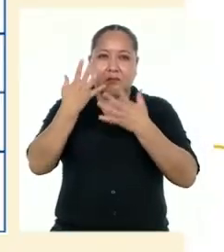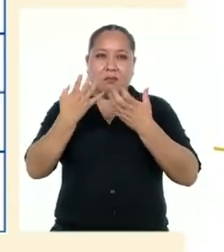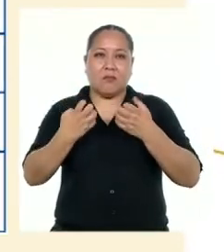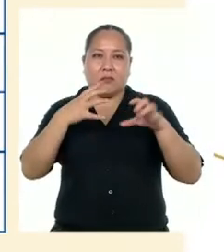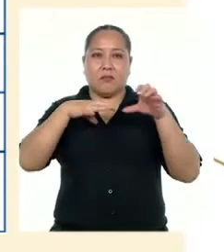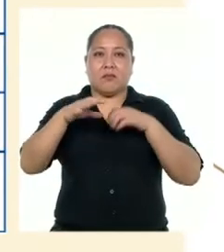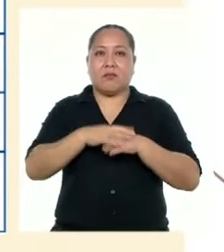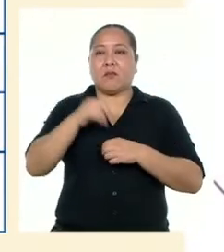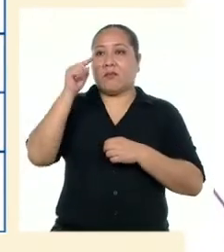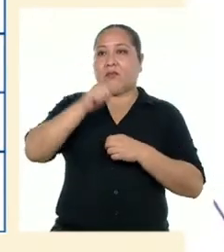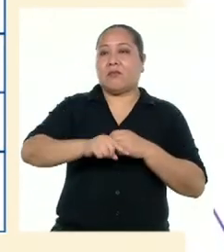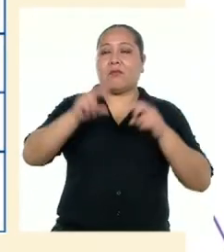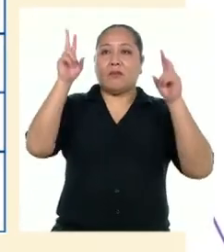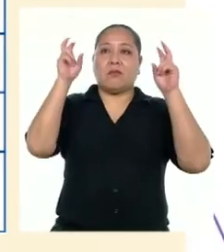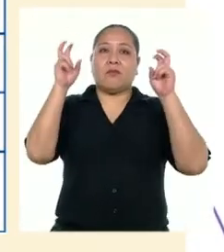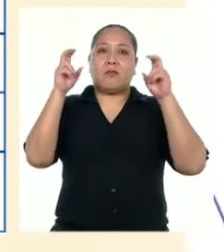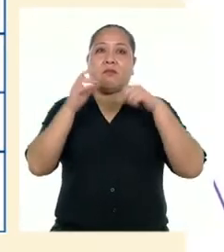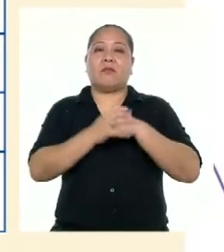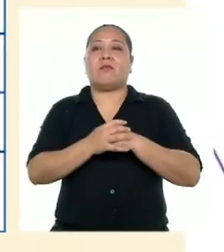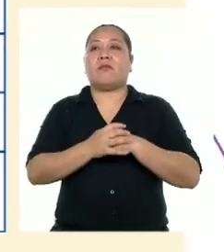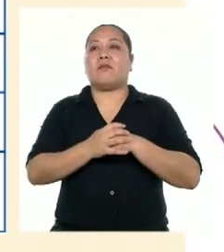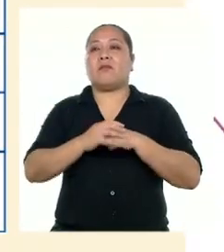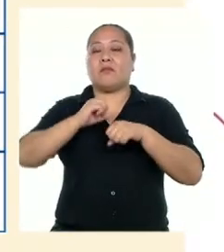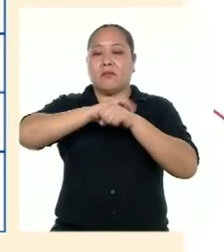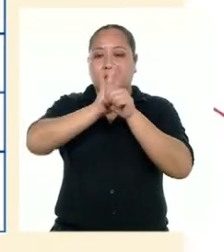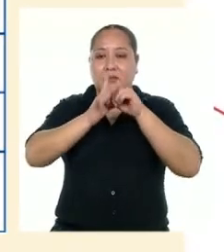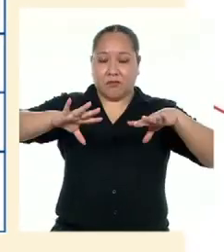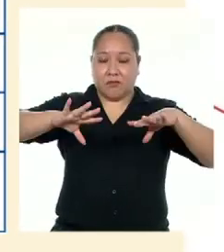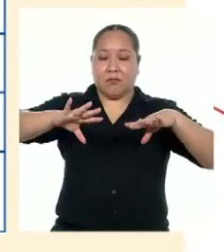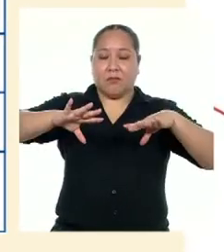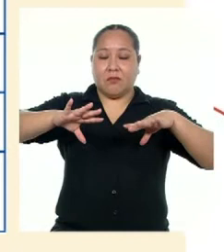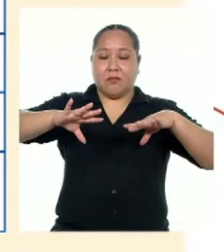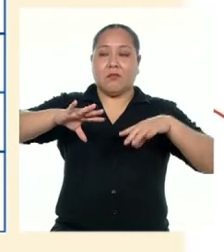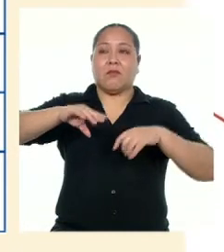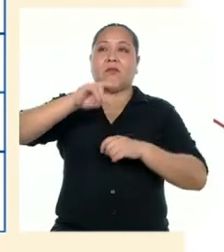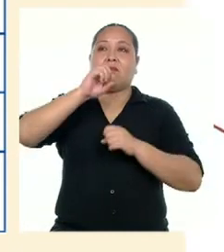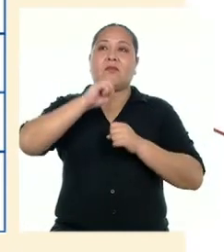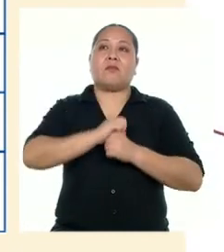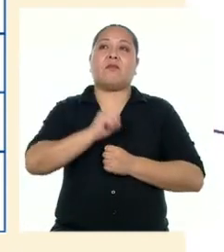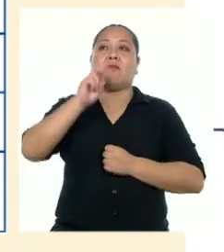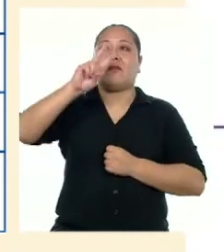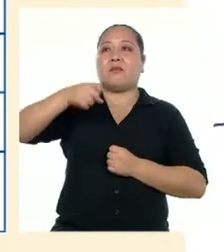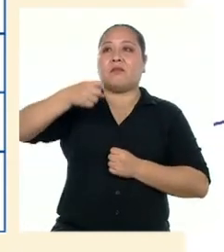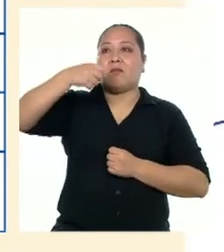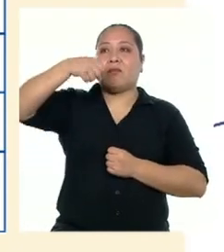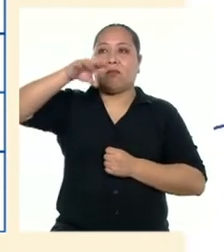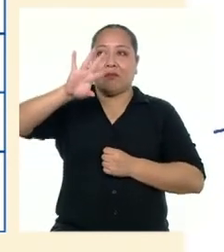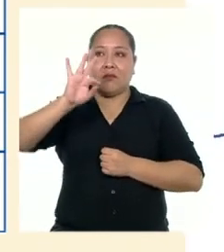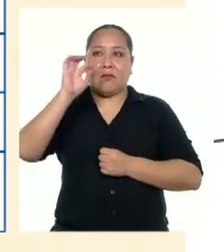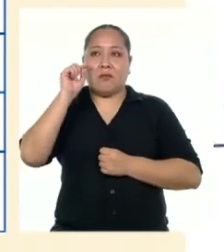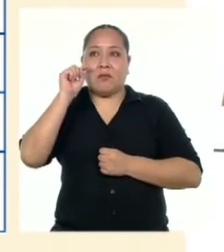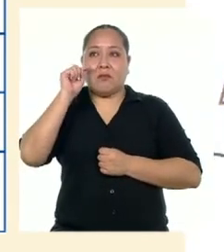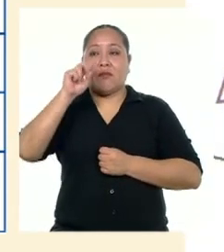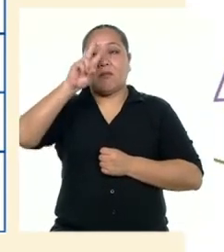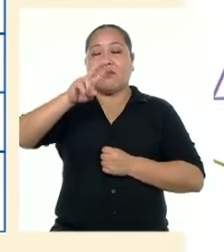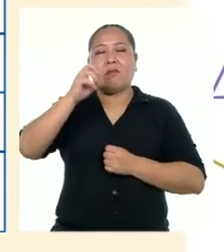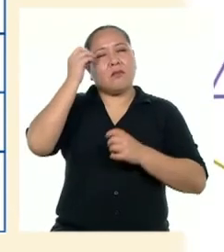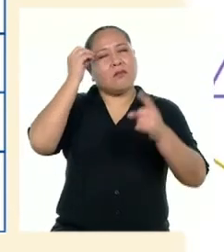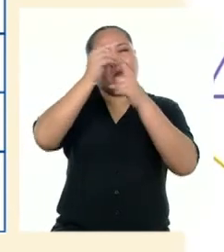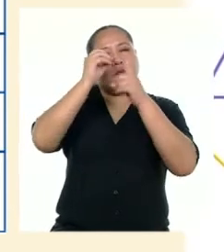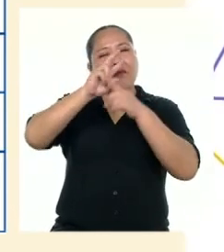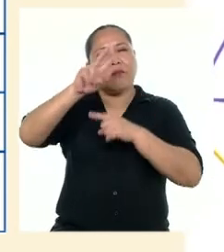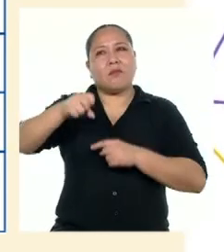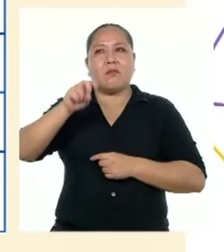El tema es la pandemia del COVID-19 en Perú y los retos que tenemos para el 2021. La idea es